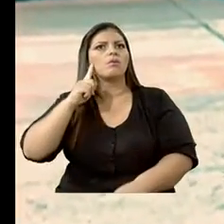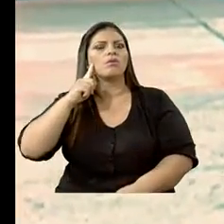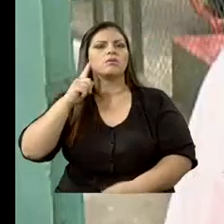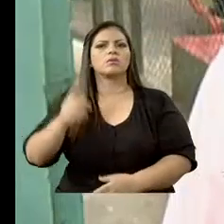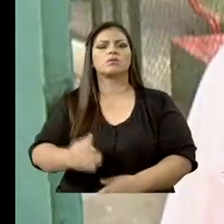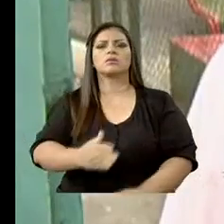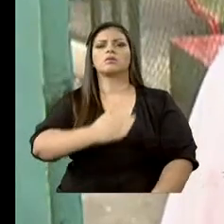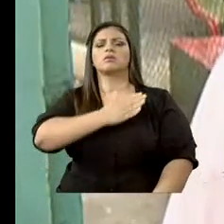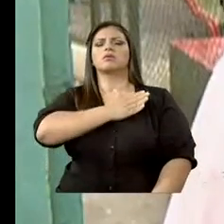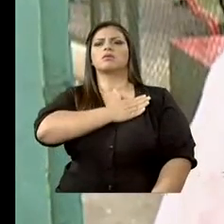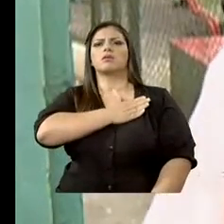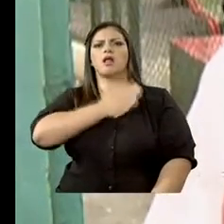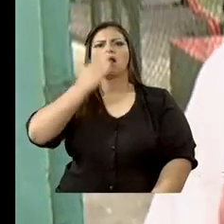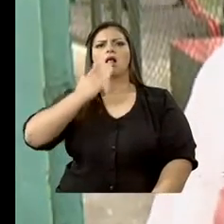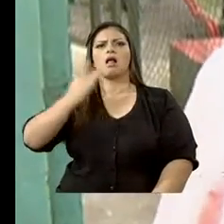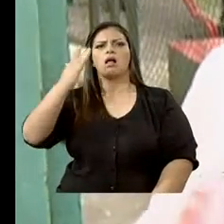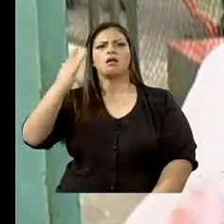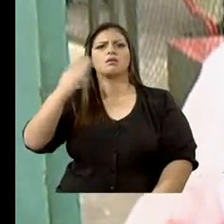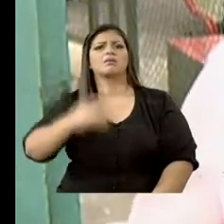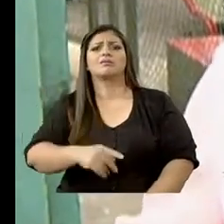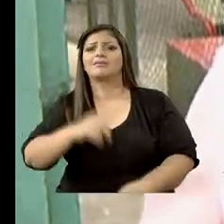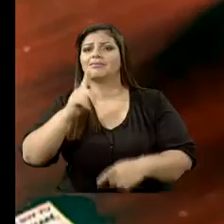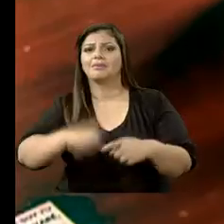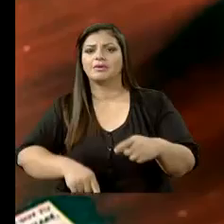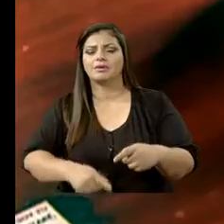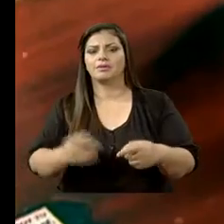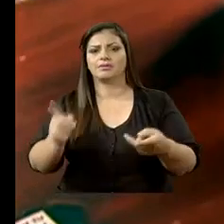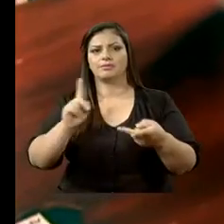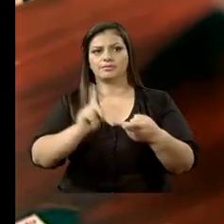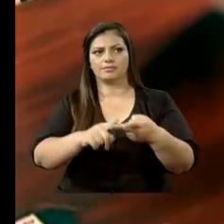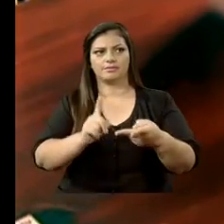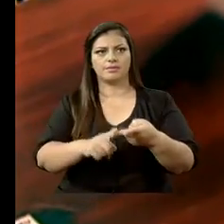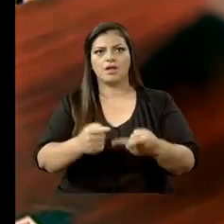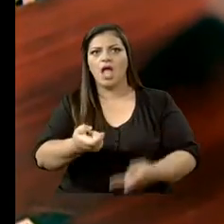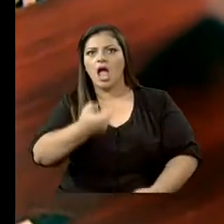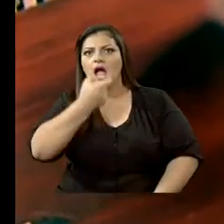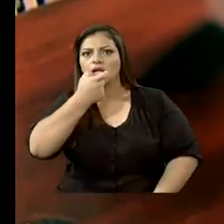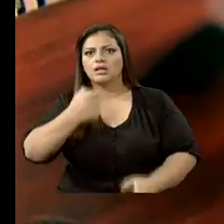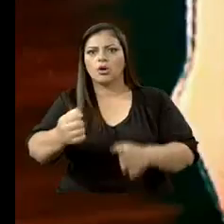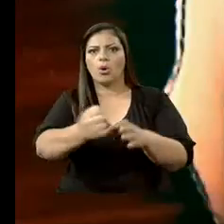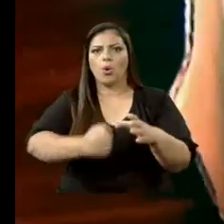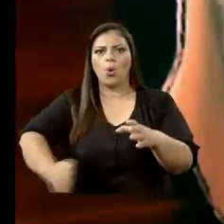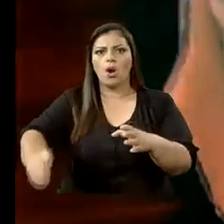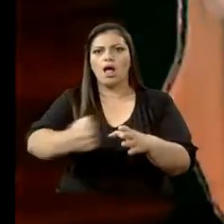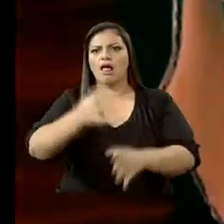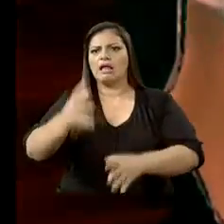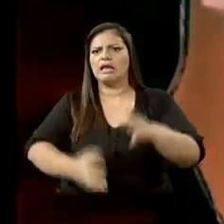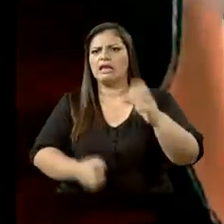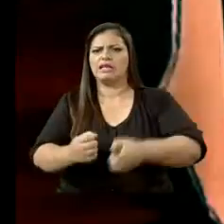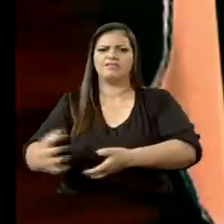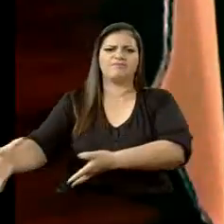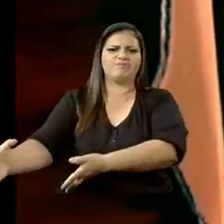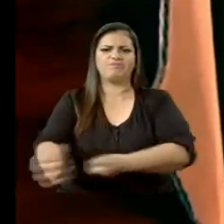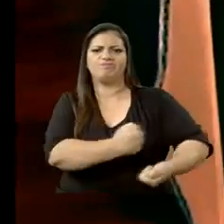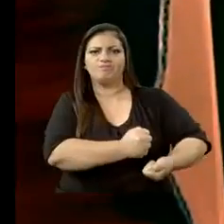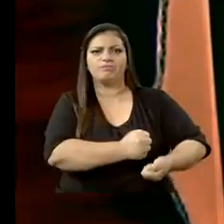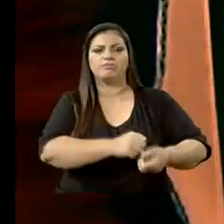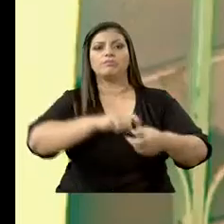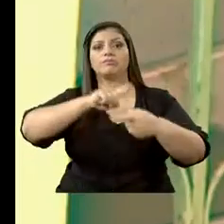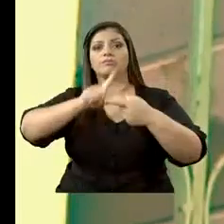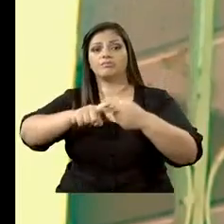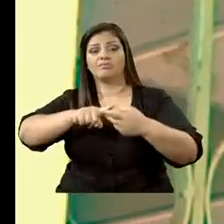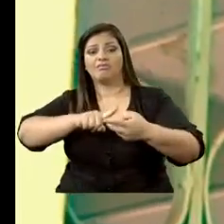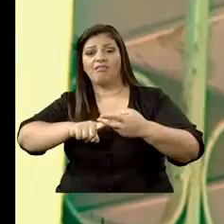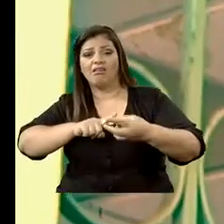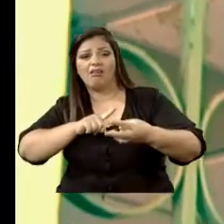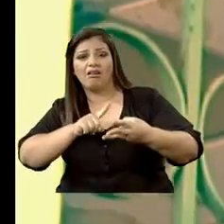La segunda vez vinieron por la colación escolar, todos los cartones de la colada sin igual. Y la tercera vez